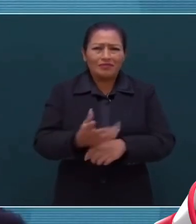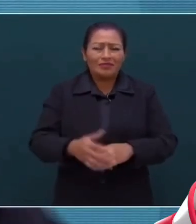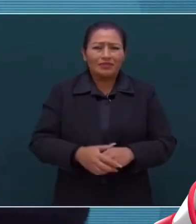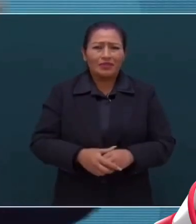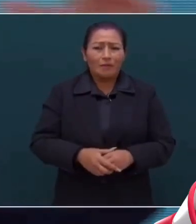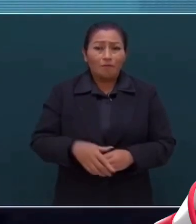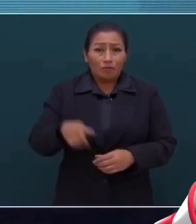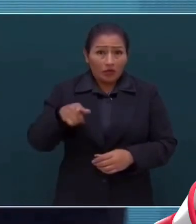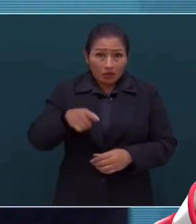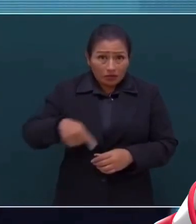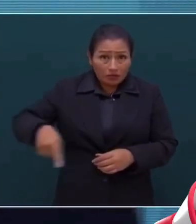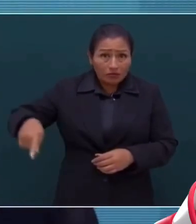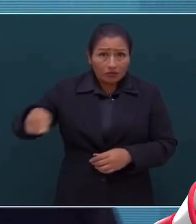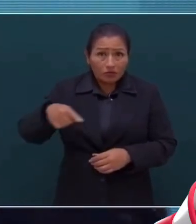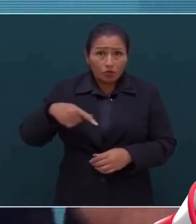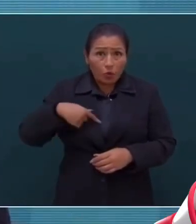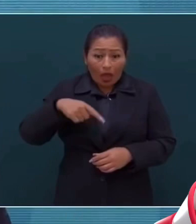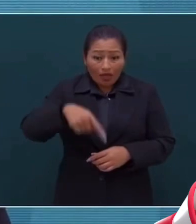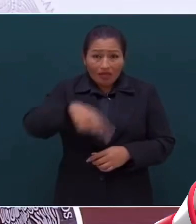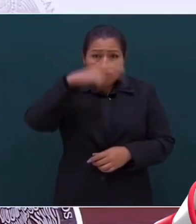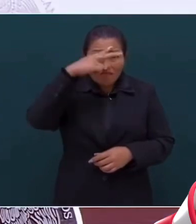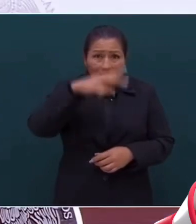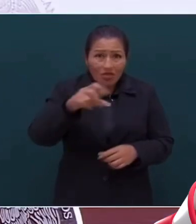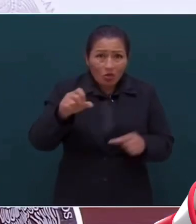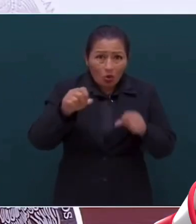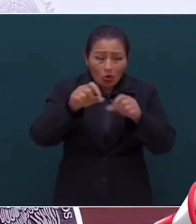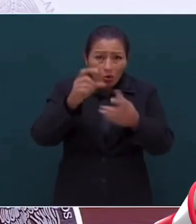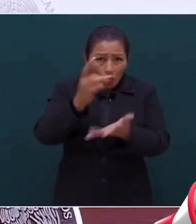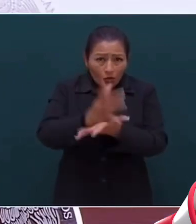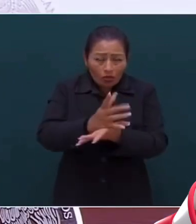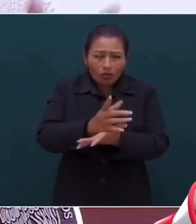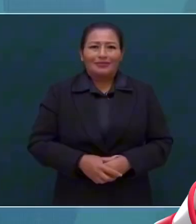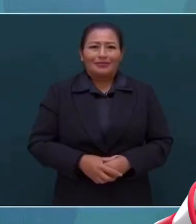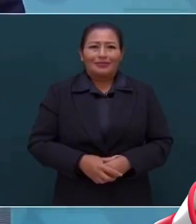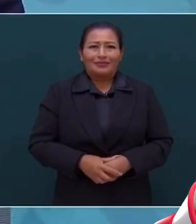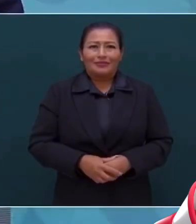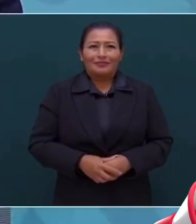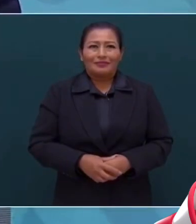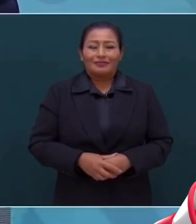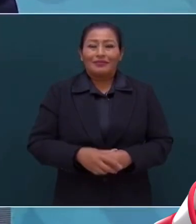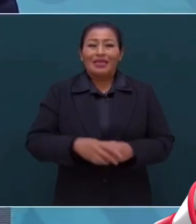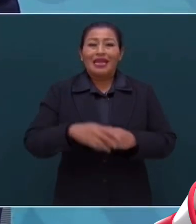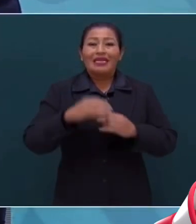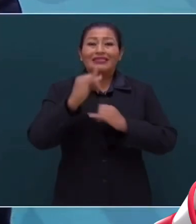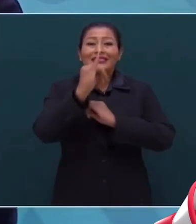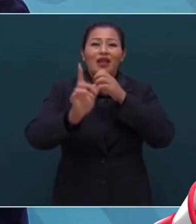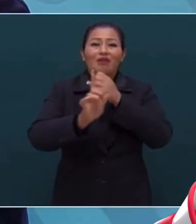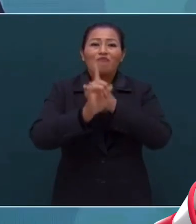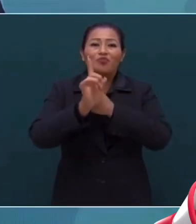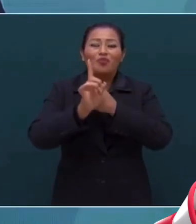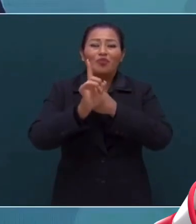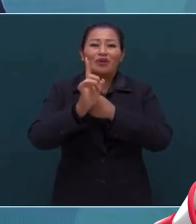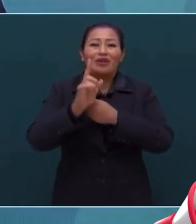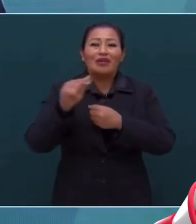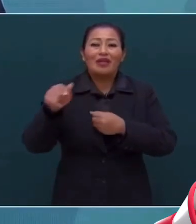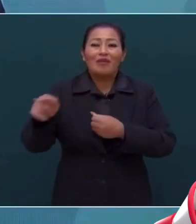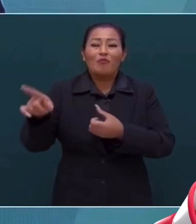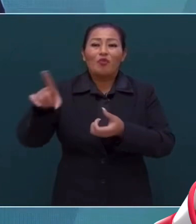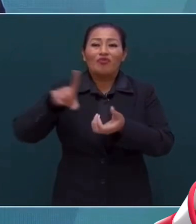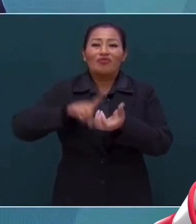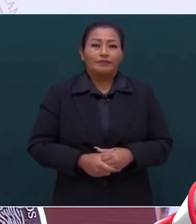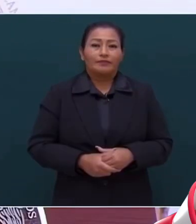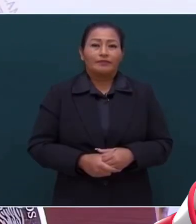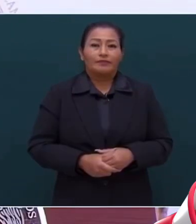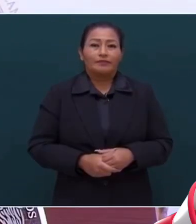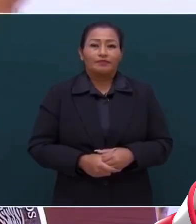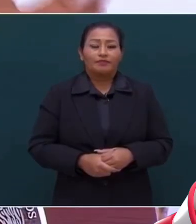no es nada más lo de México. Hay una internacional del conservadurismo